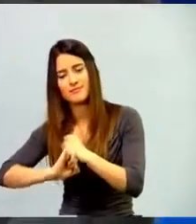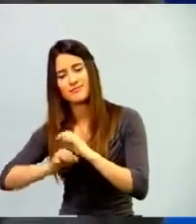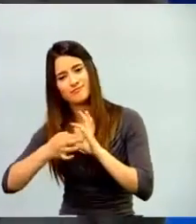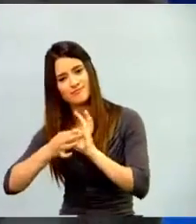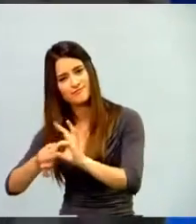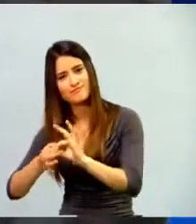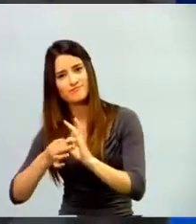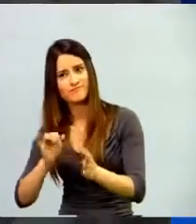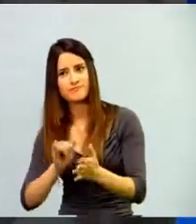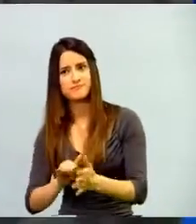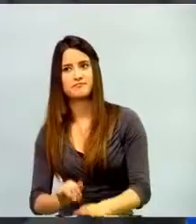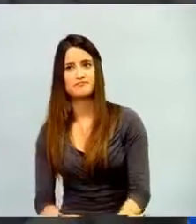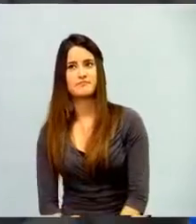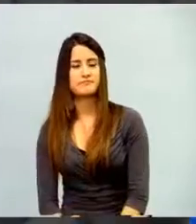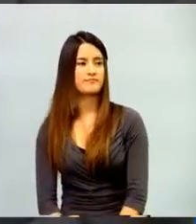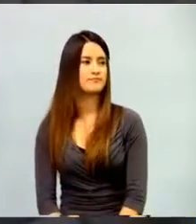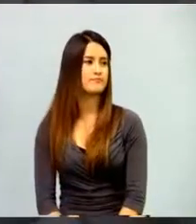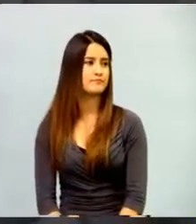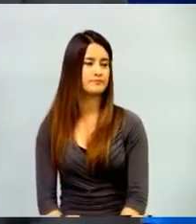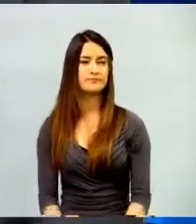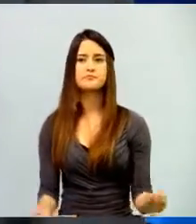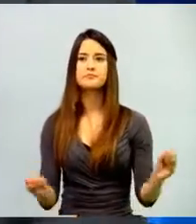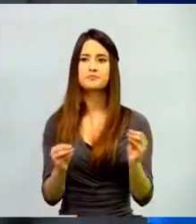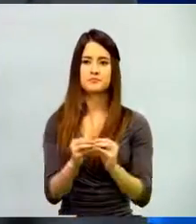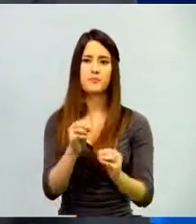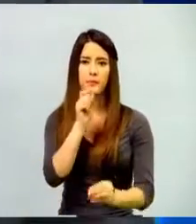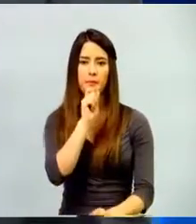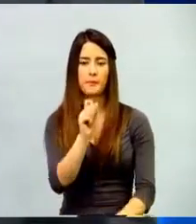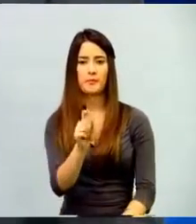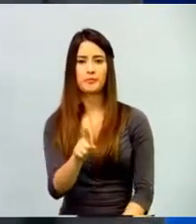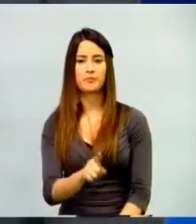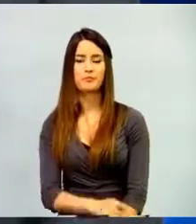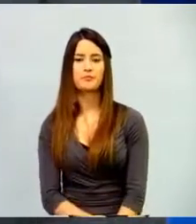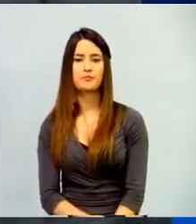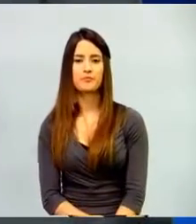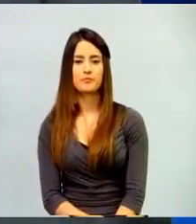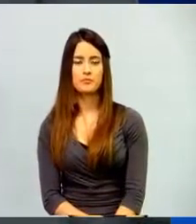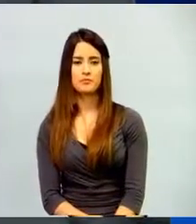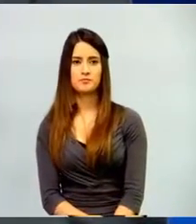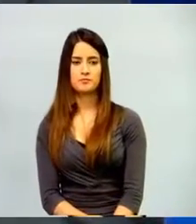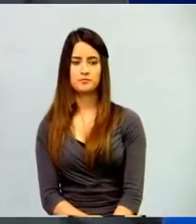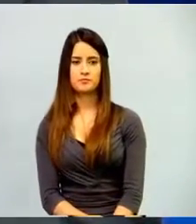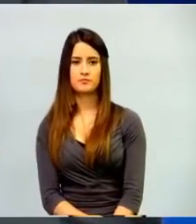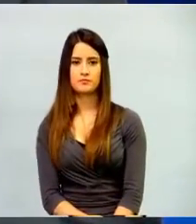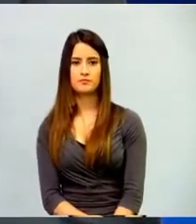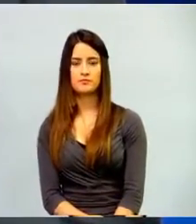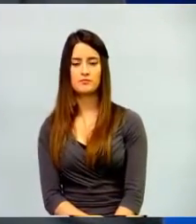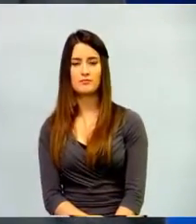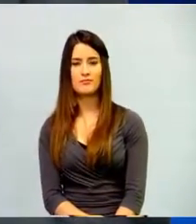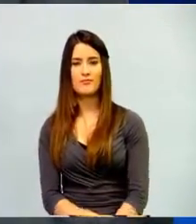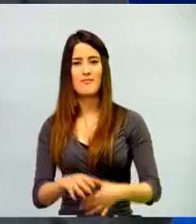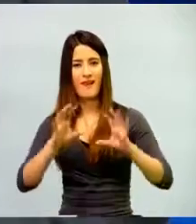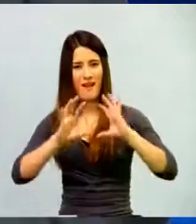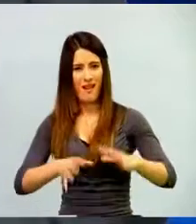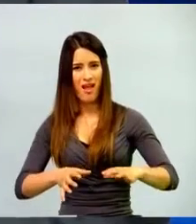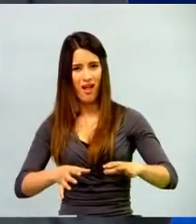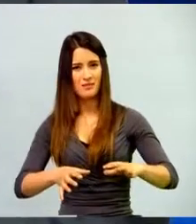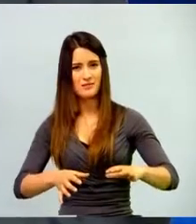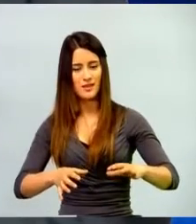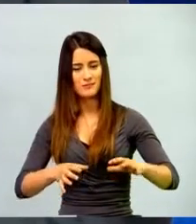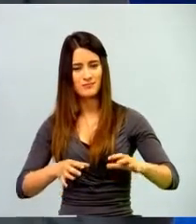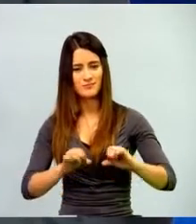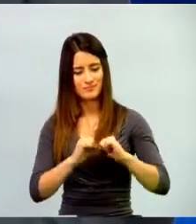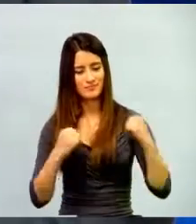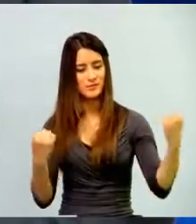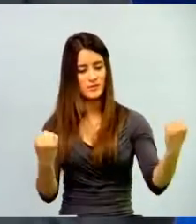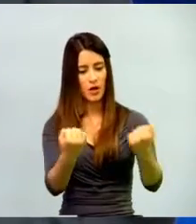educativas. Bien. Otra pregunta. ¿Cómo se acondicionan las aulas de clase a la gamificación?